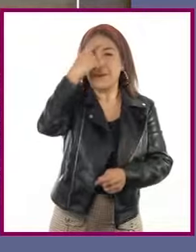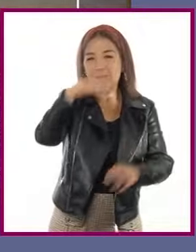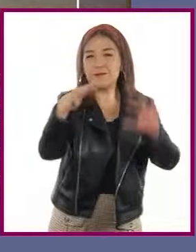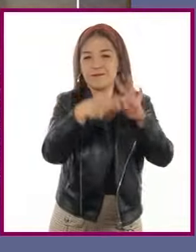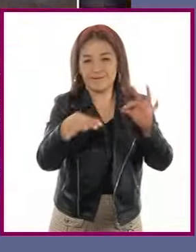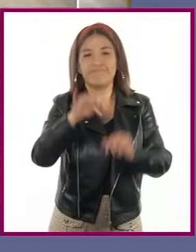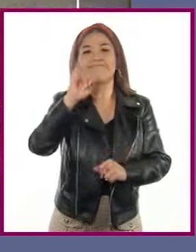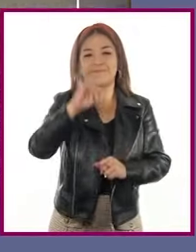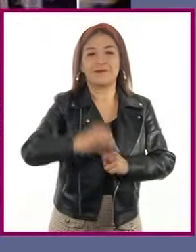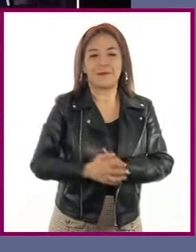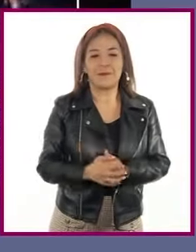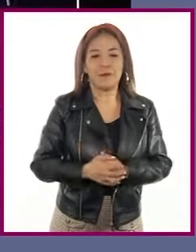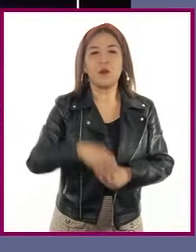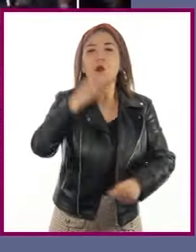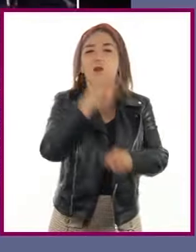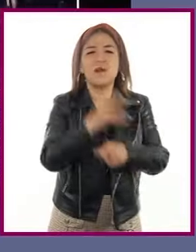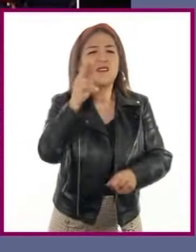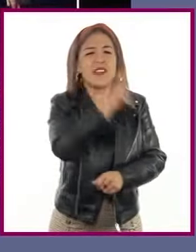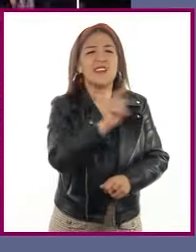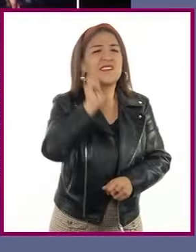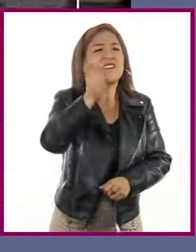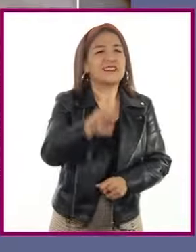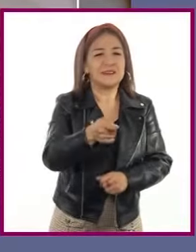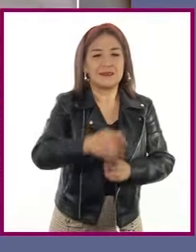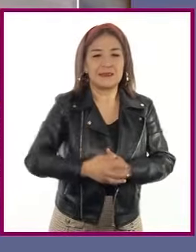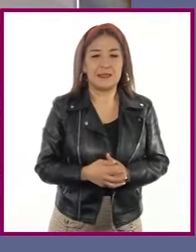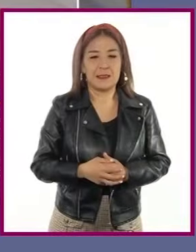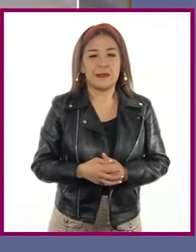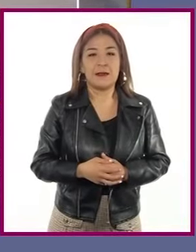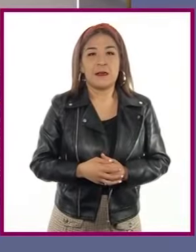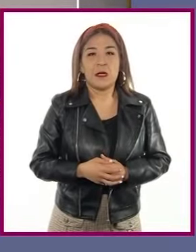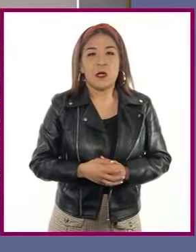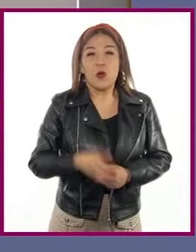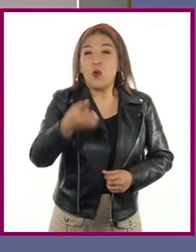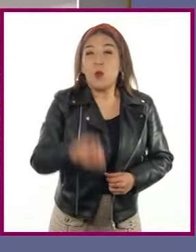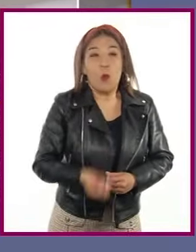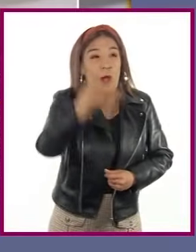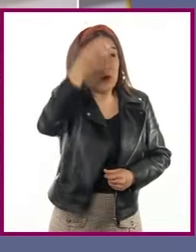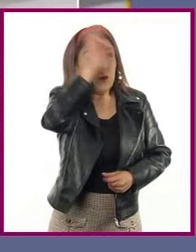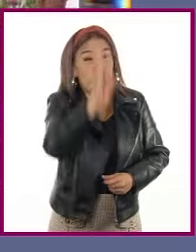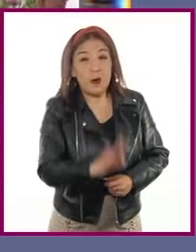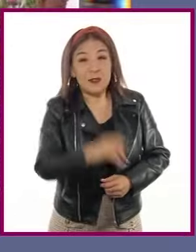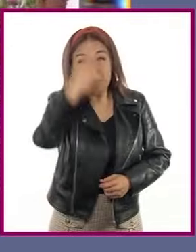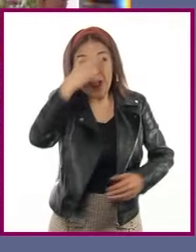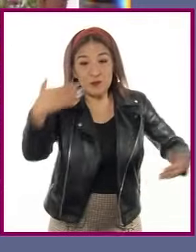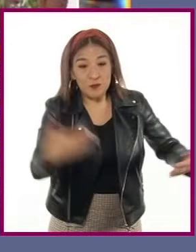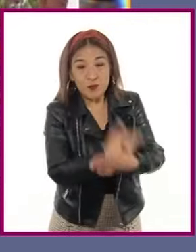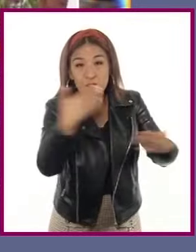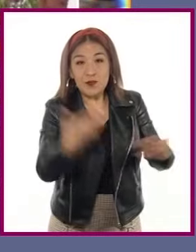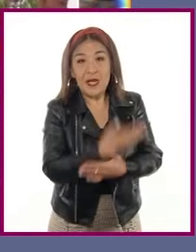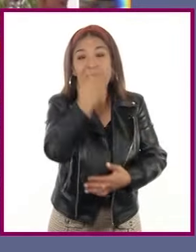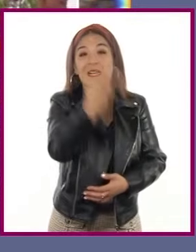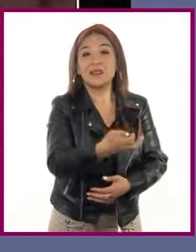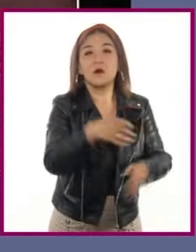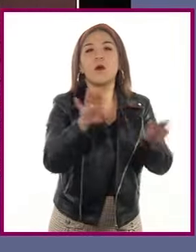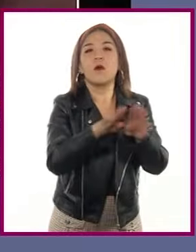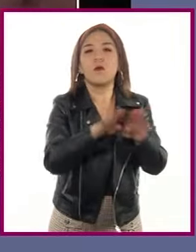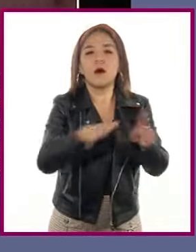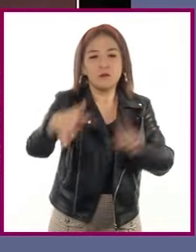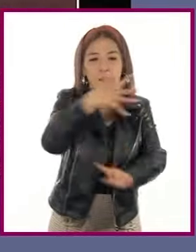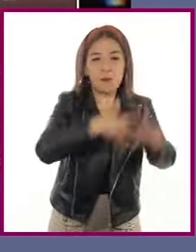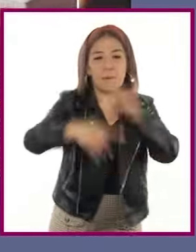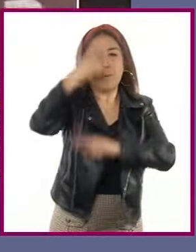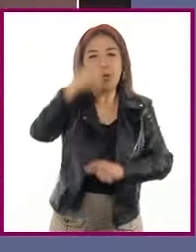maestro. Veamos en qué consiste. La tasa de crecimiento poblacional es un indicador demográfico